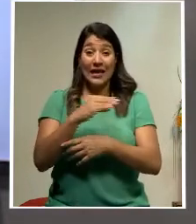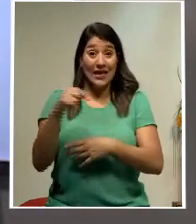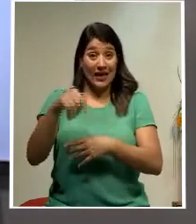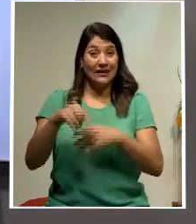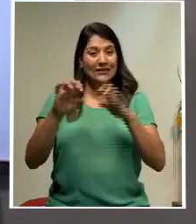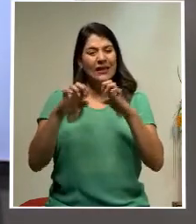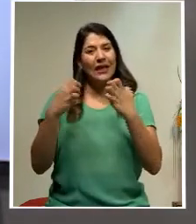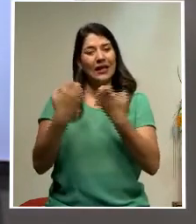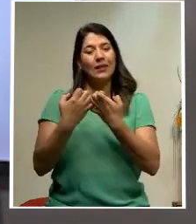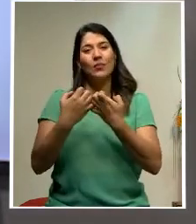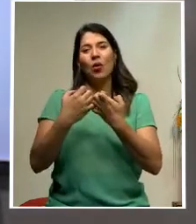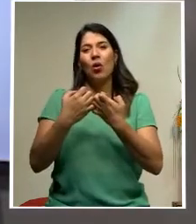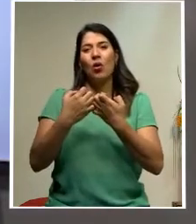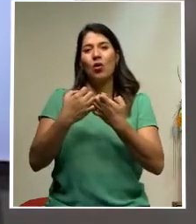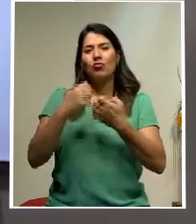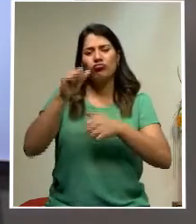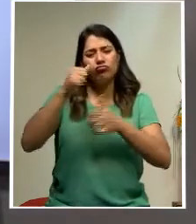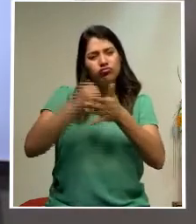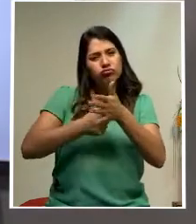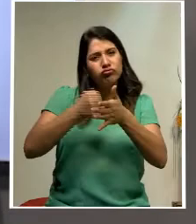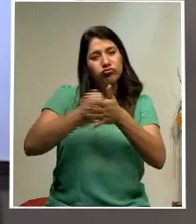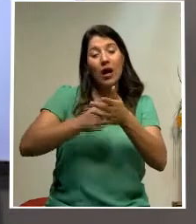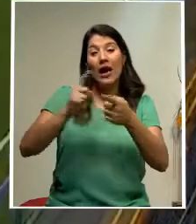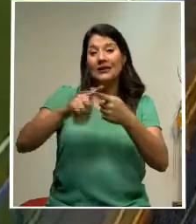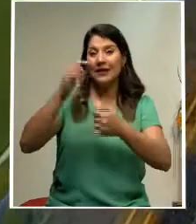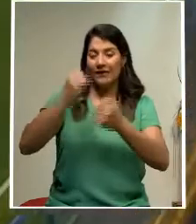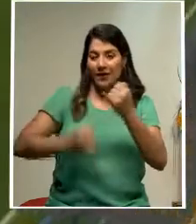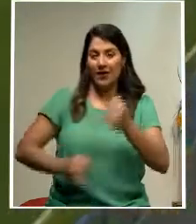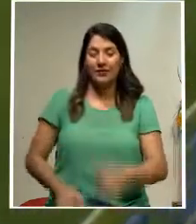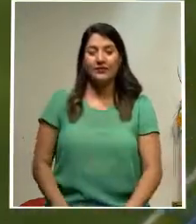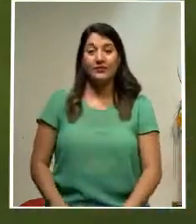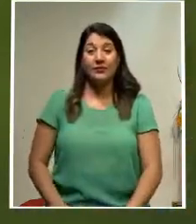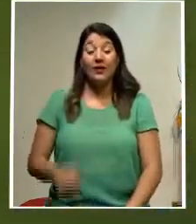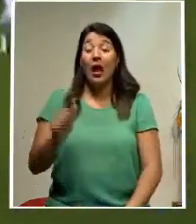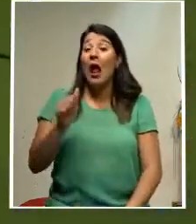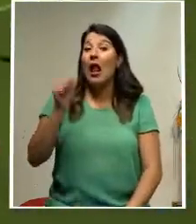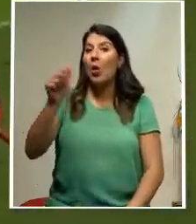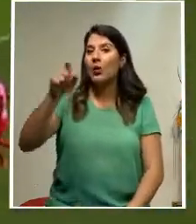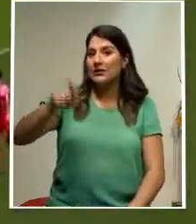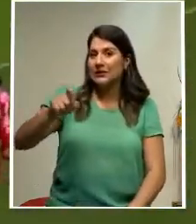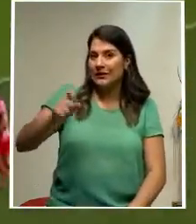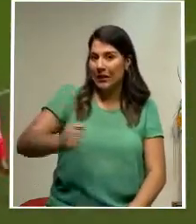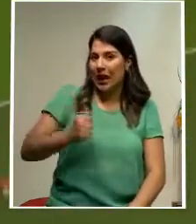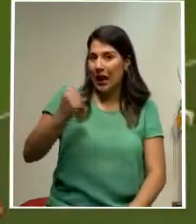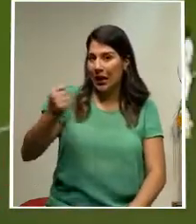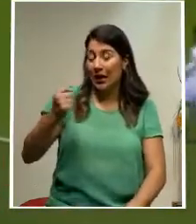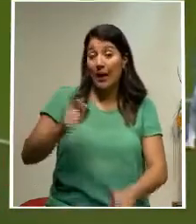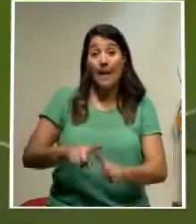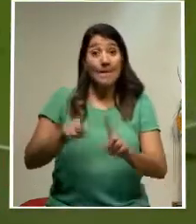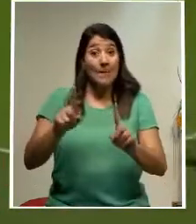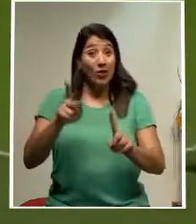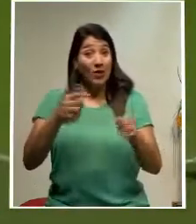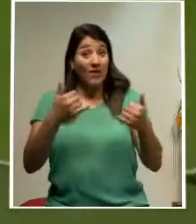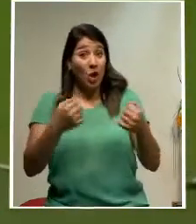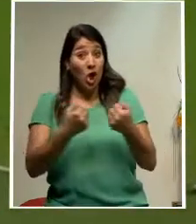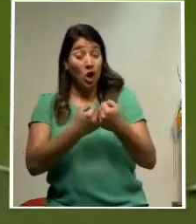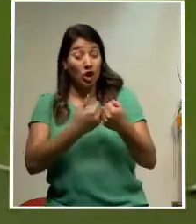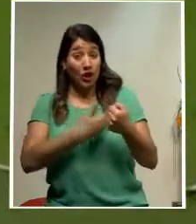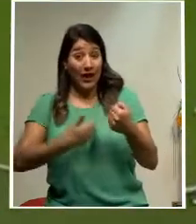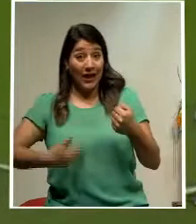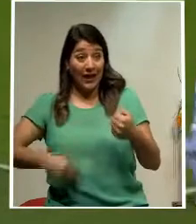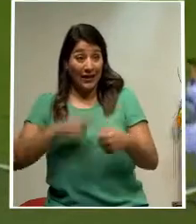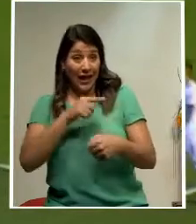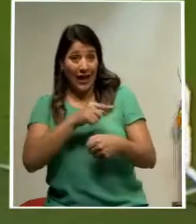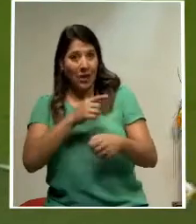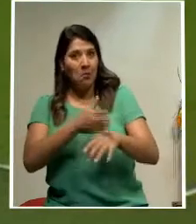peleará el campeonato al final del torneo. Alajuelense está urgido de ganar, pero enfrente tendrá a Herediano, un rival que ha